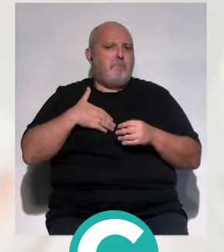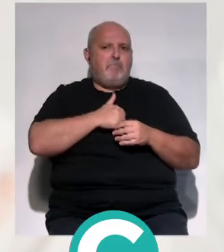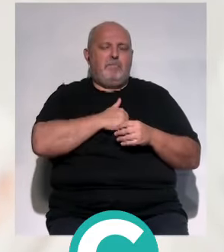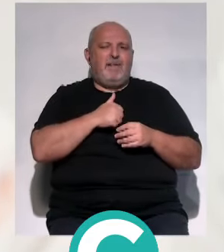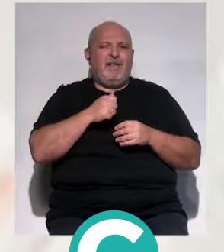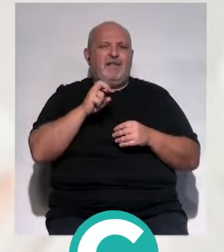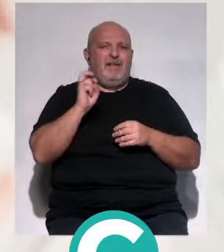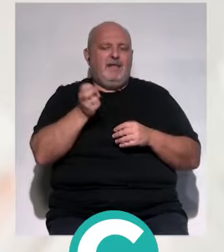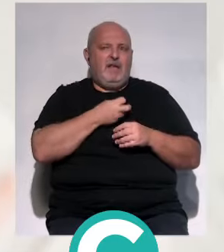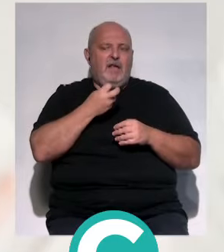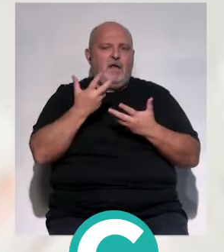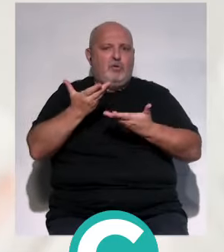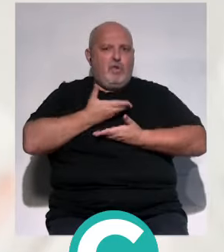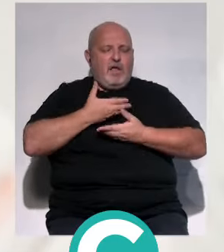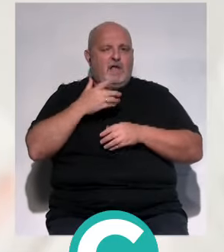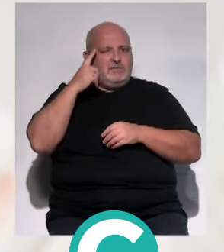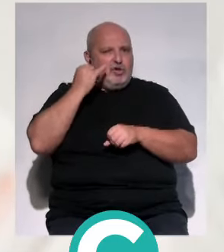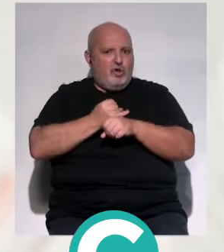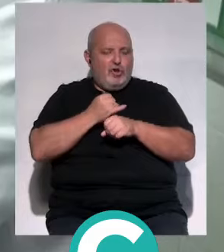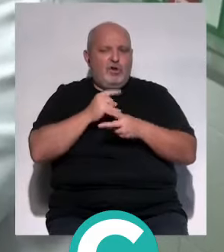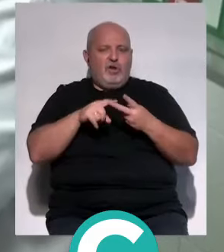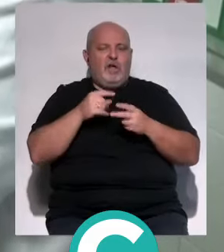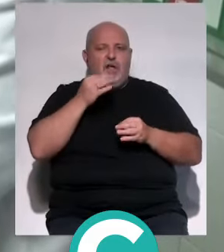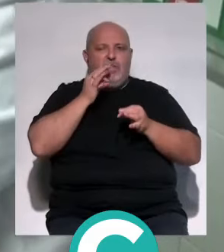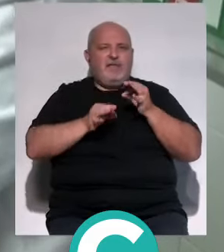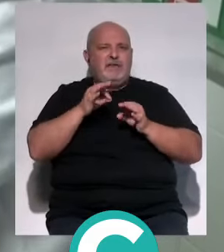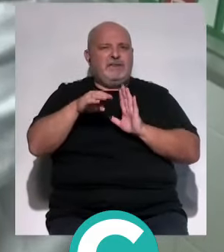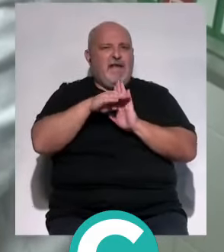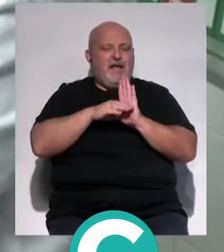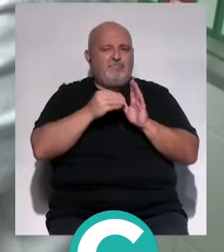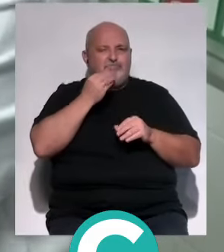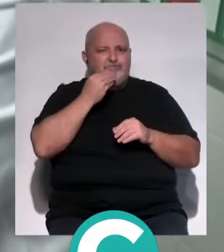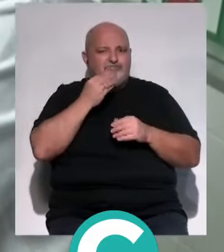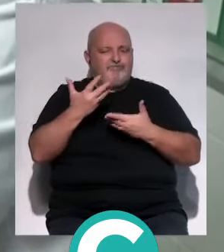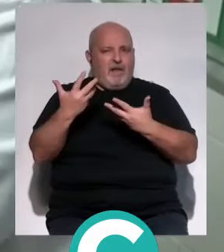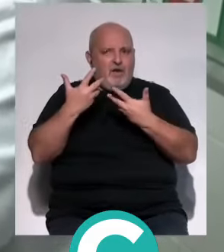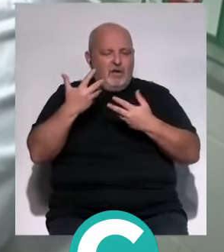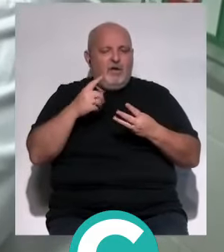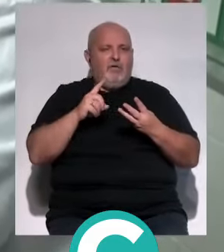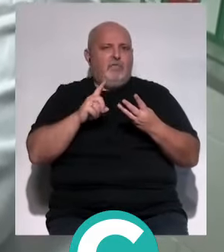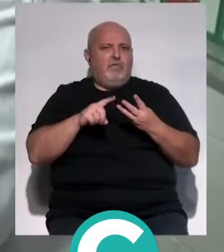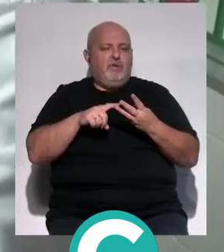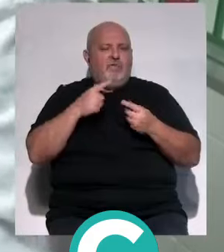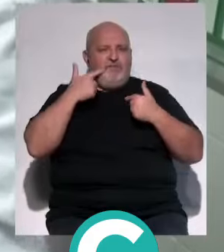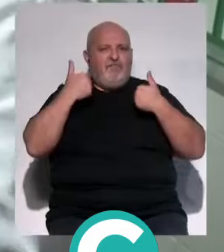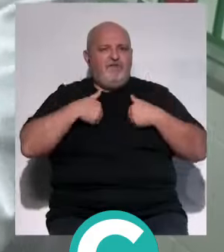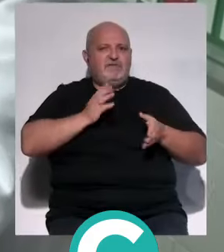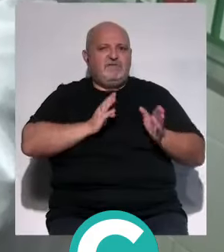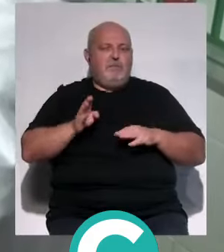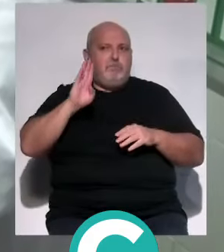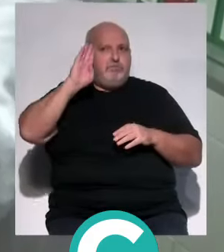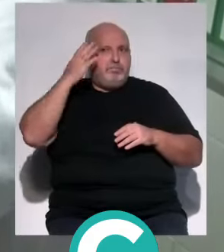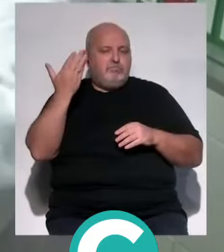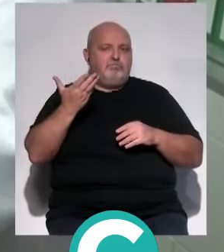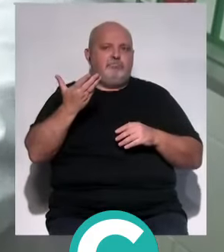multidisciplinar. Te tiene que ayudar un psicólogo, un dietista o un nutricionista que te ayude con la alimentación, un fisio que te ayude por si